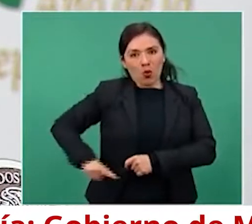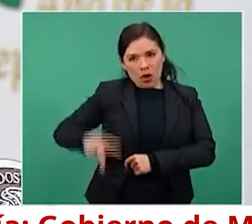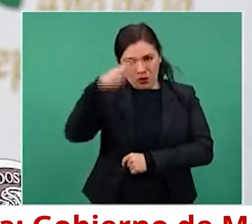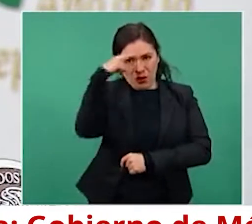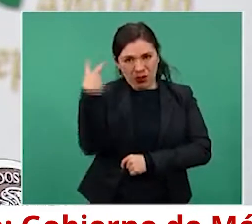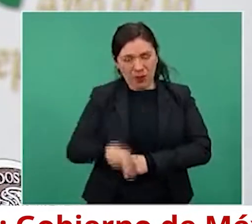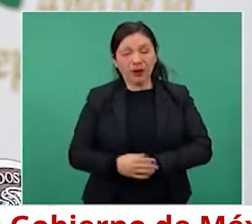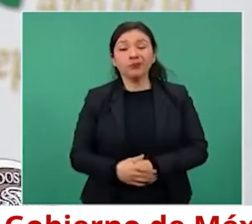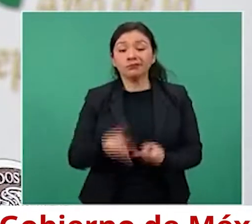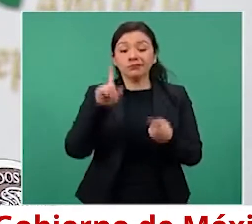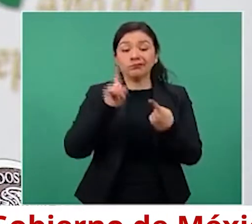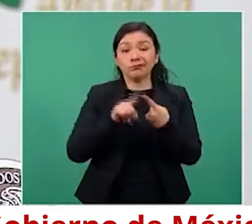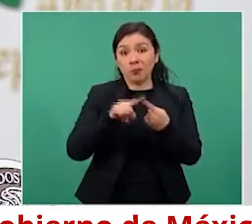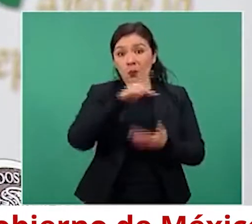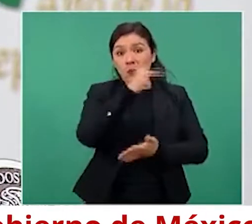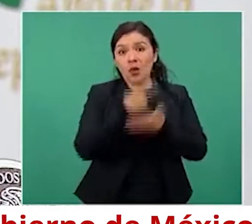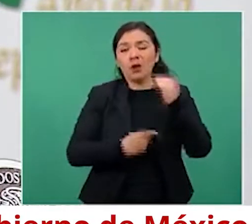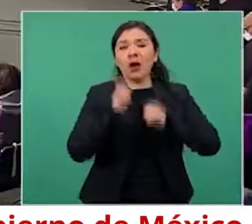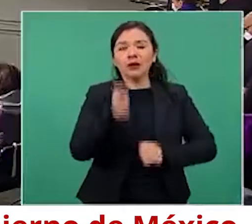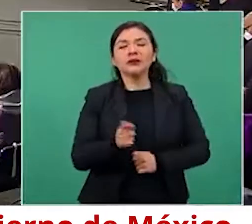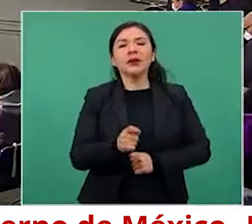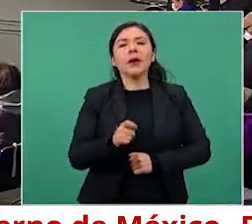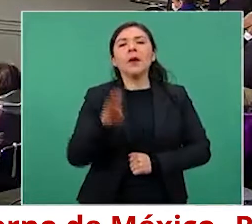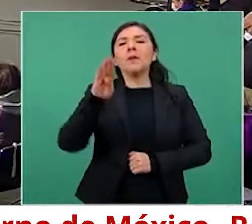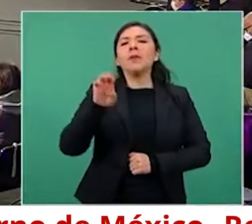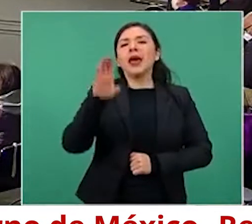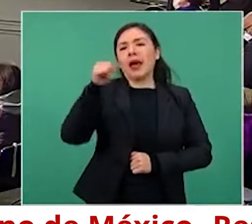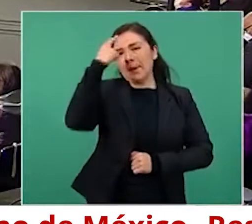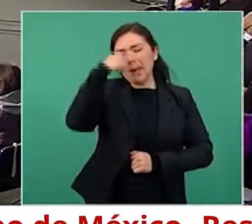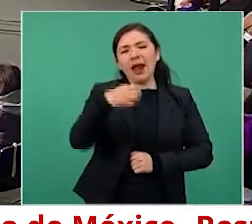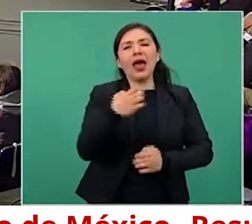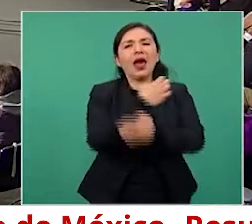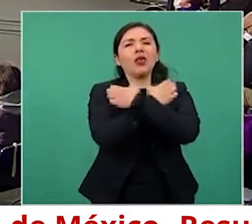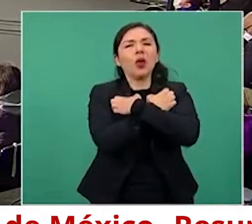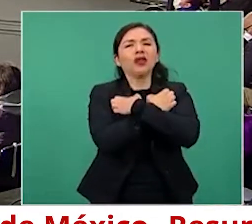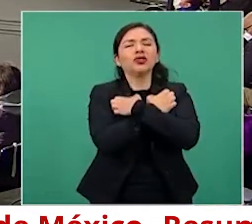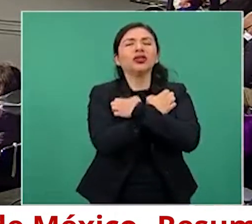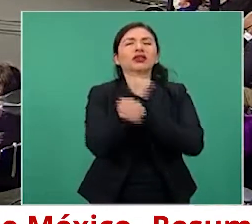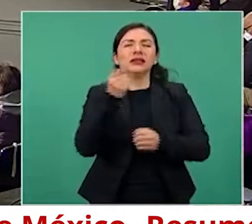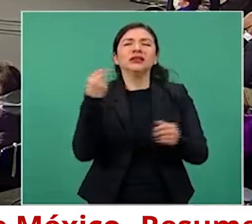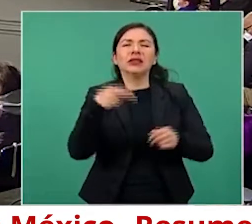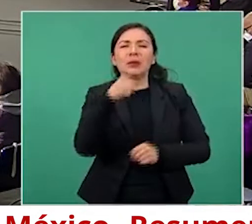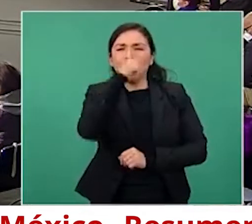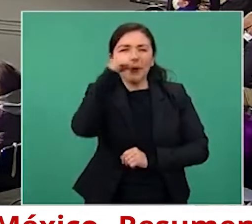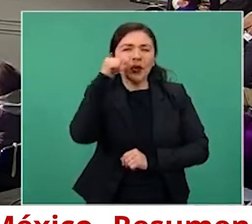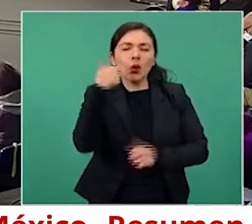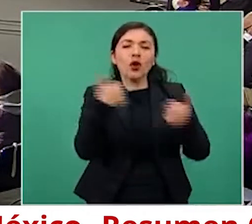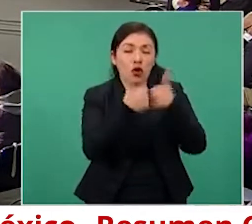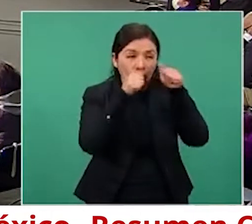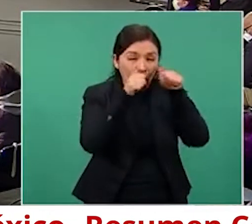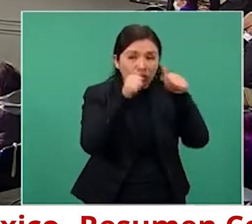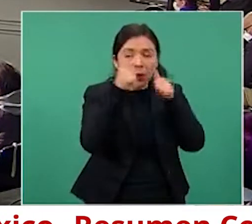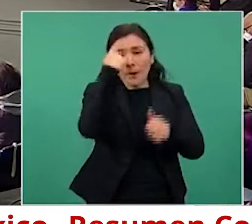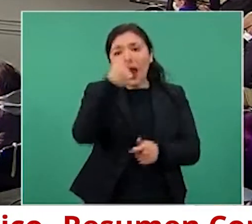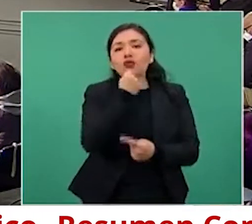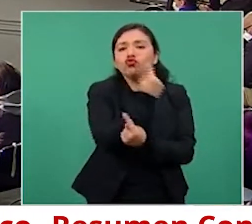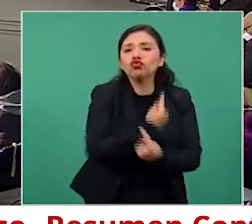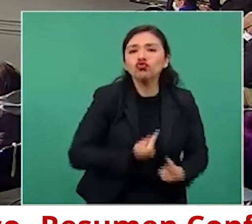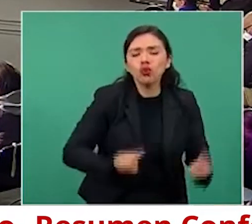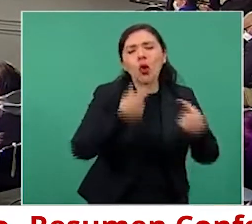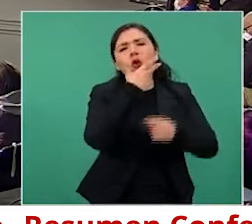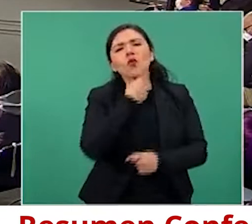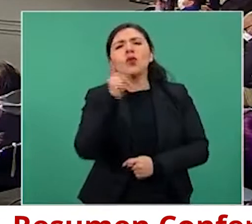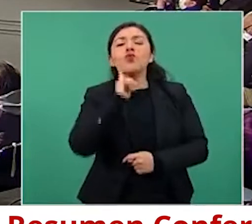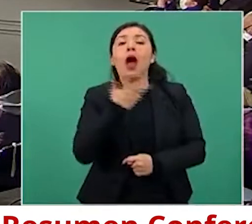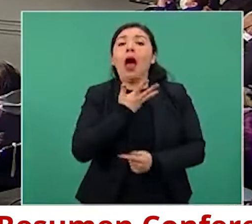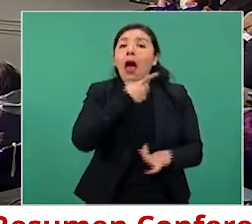primero de ellos es la beca de Educación Básica para el Bienestar, Benito Juárez, en el que atendemos niñas y niños que